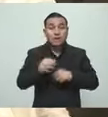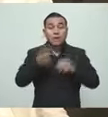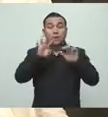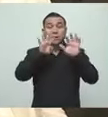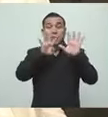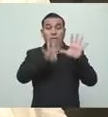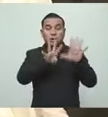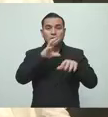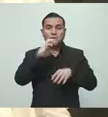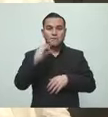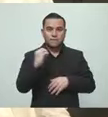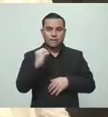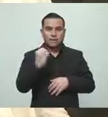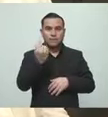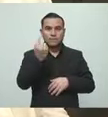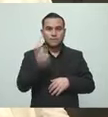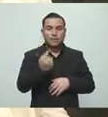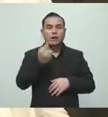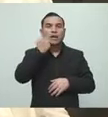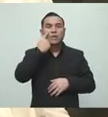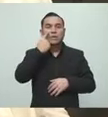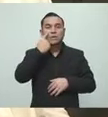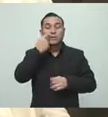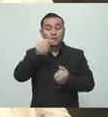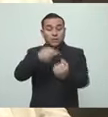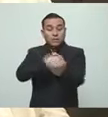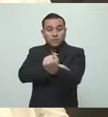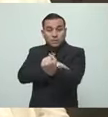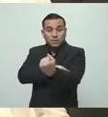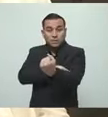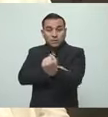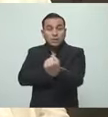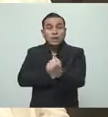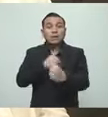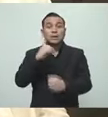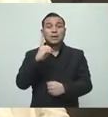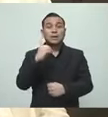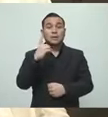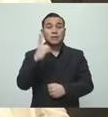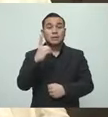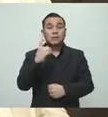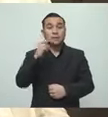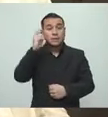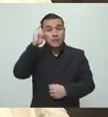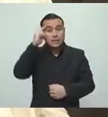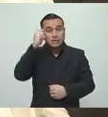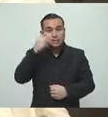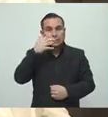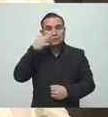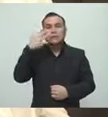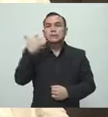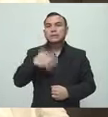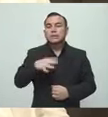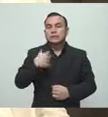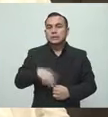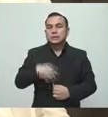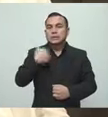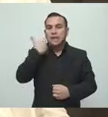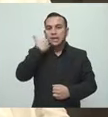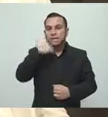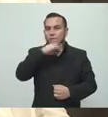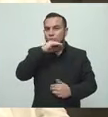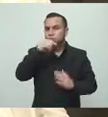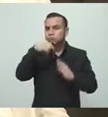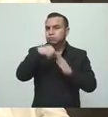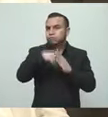pacientes ingresados en el Hospital Nacional San Rafael, en condición muy delicada. Hay